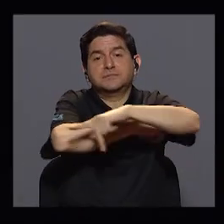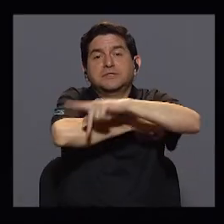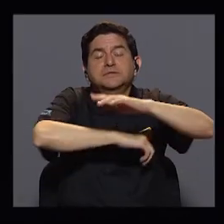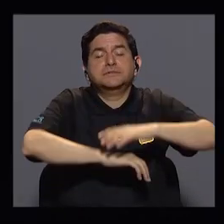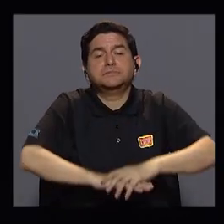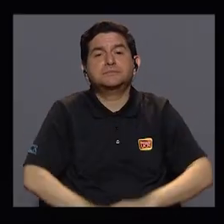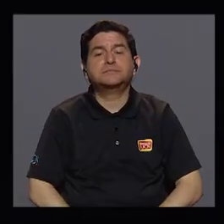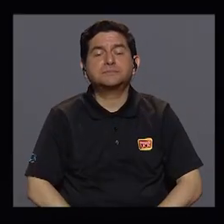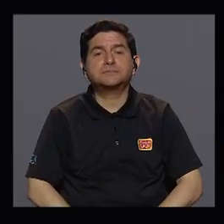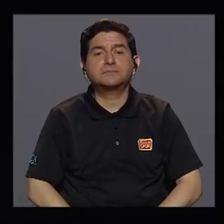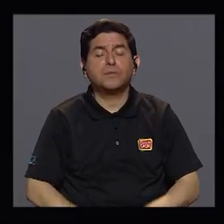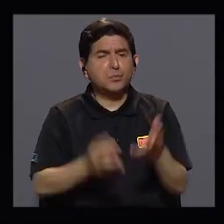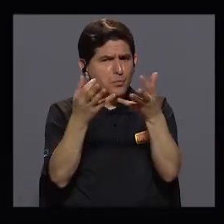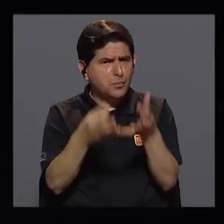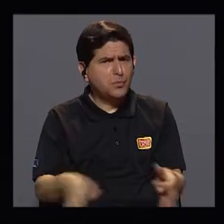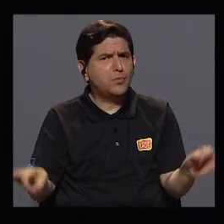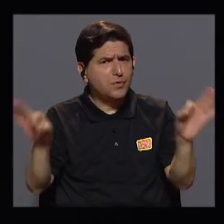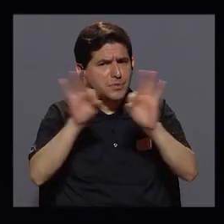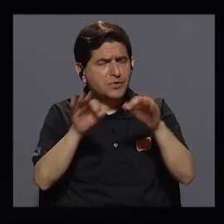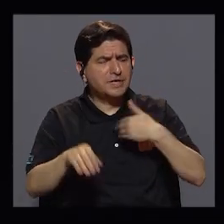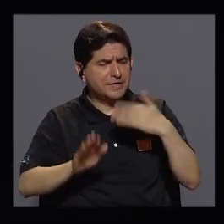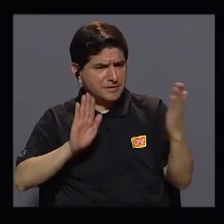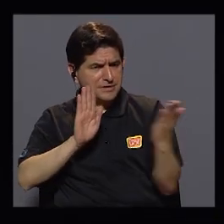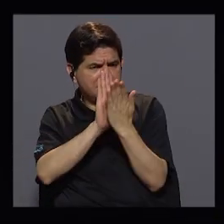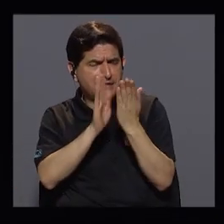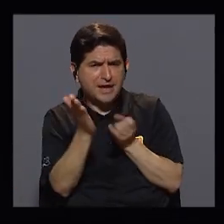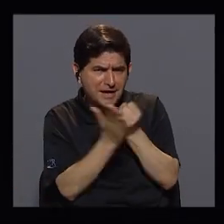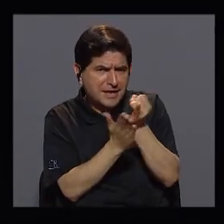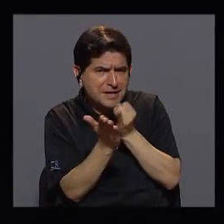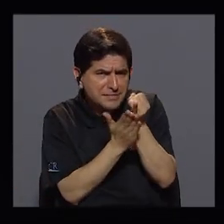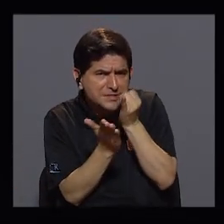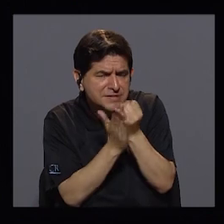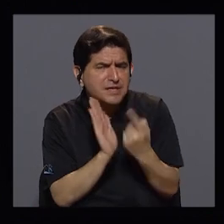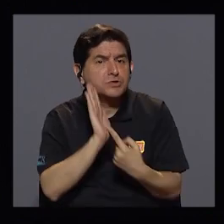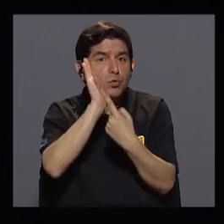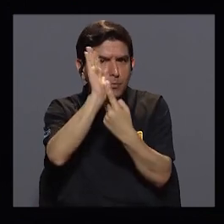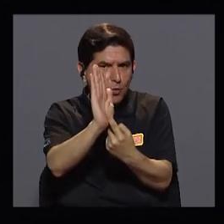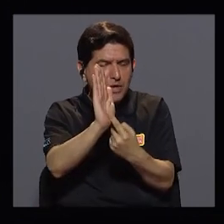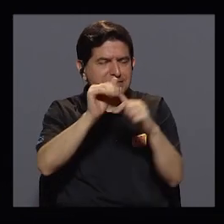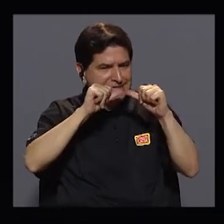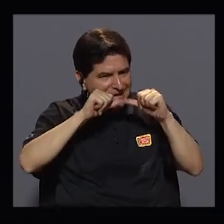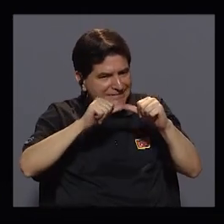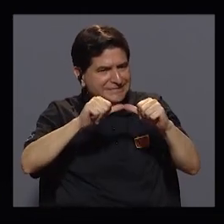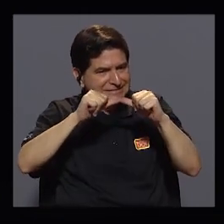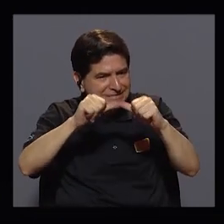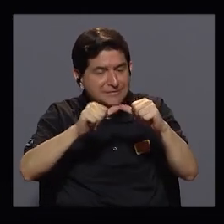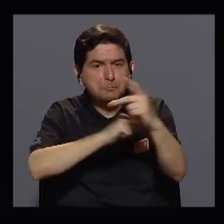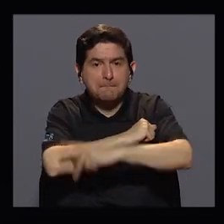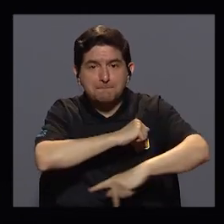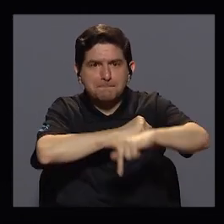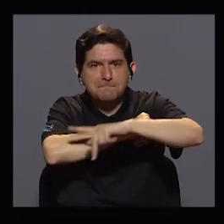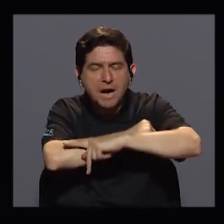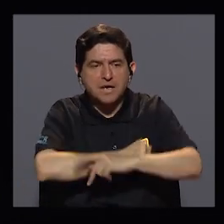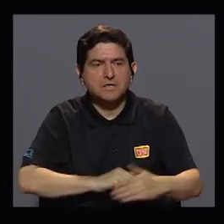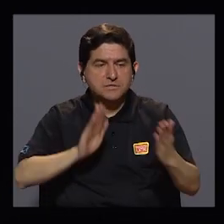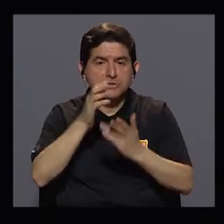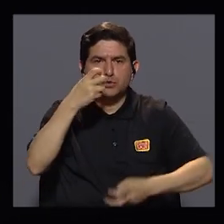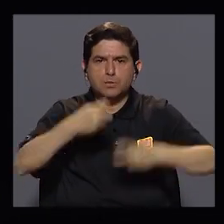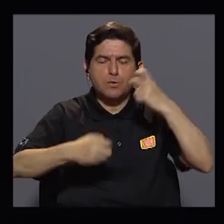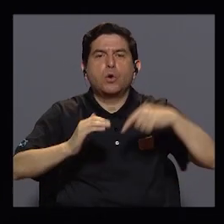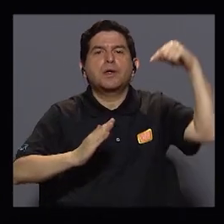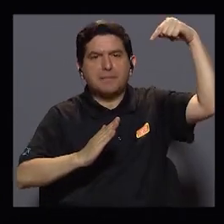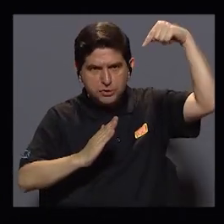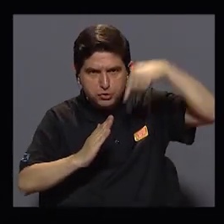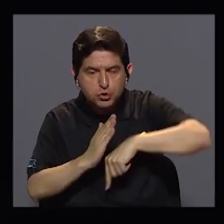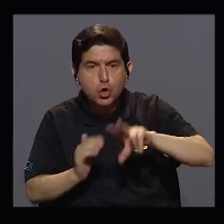Es muy importante. Tenemos de frente una investigación que nos demuestra sistemáticamente que el país va a enfrentar problemas graves,